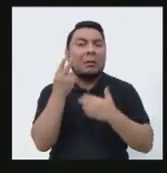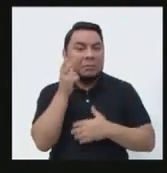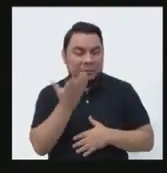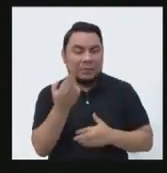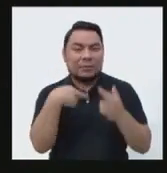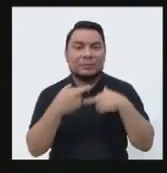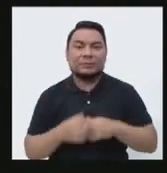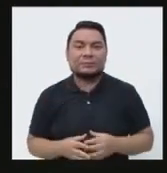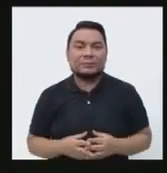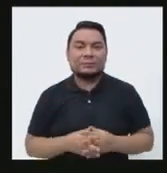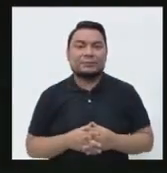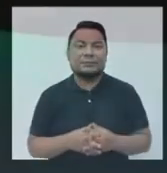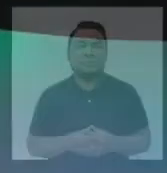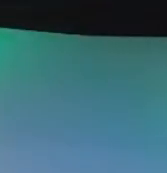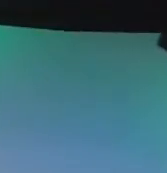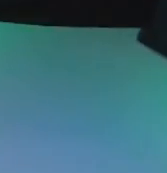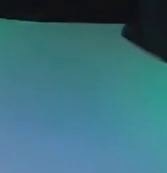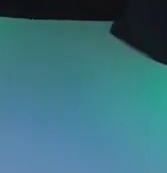candidatos. Volvemos.